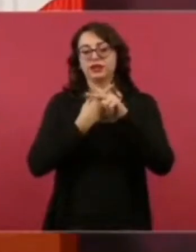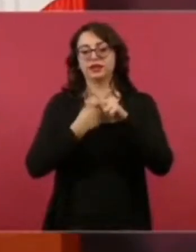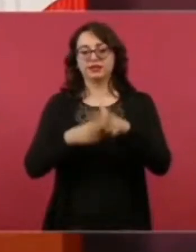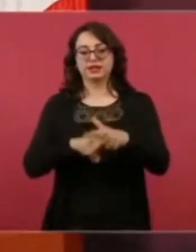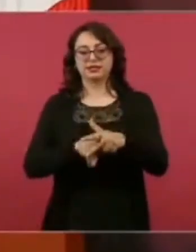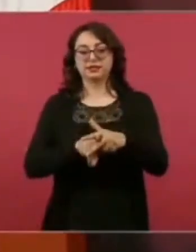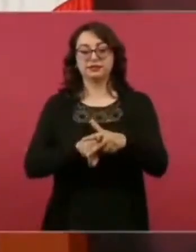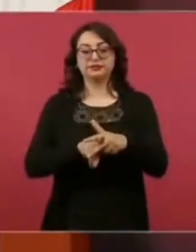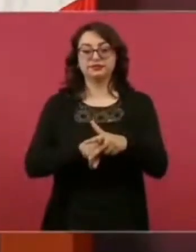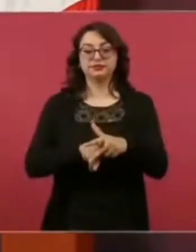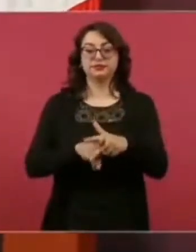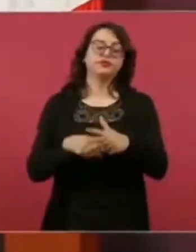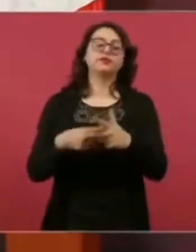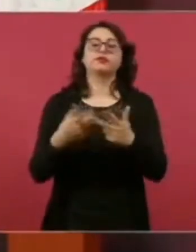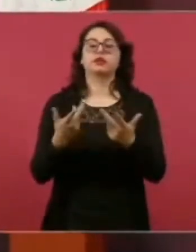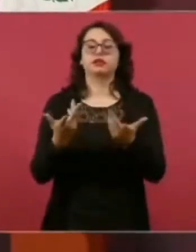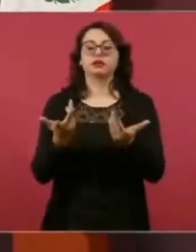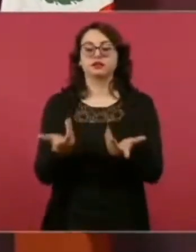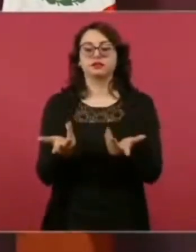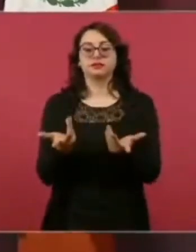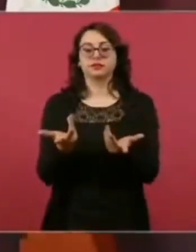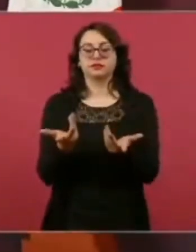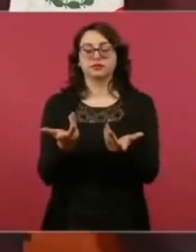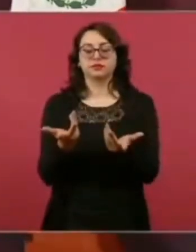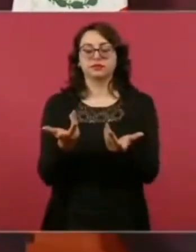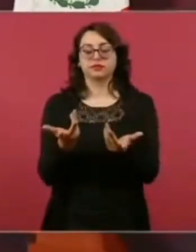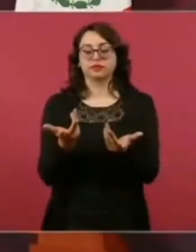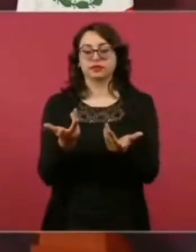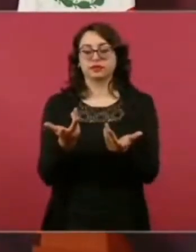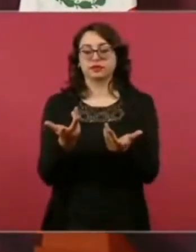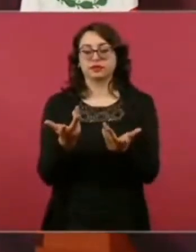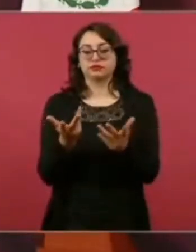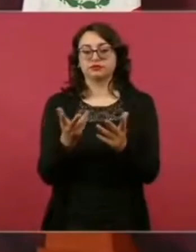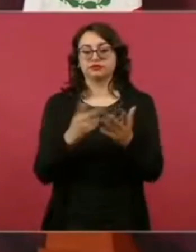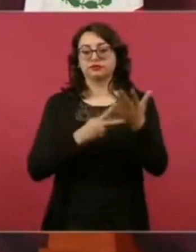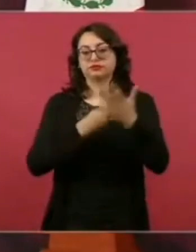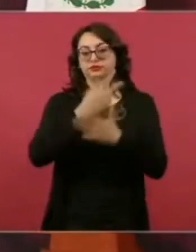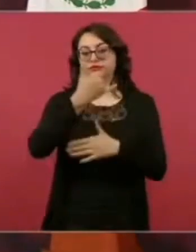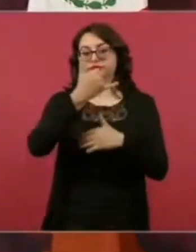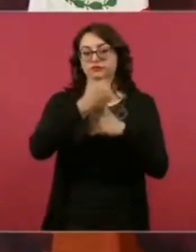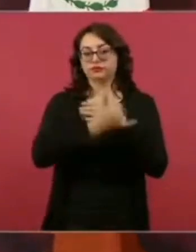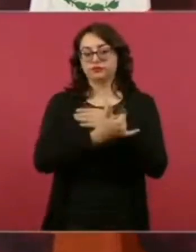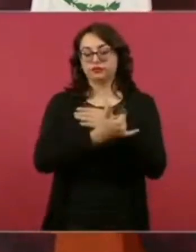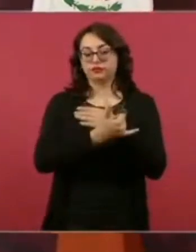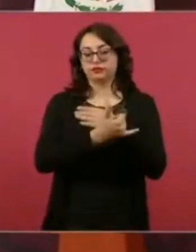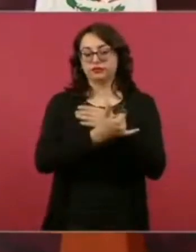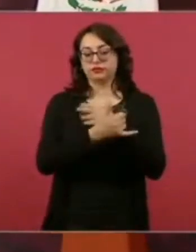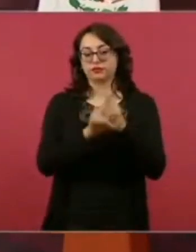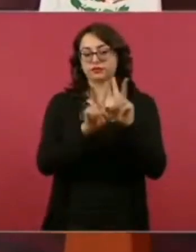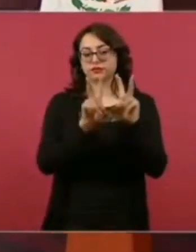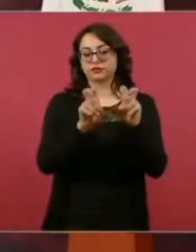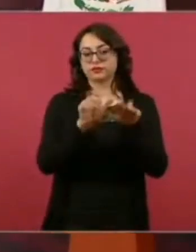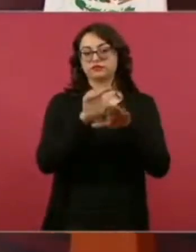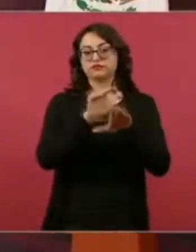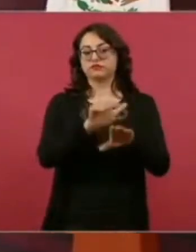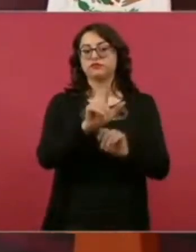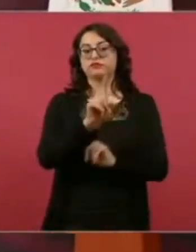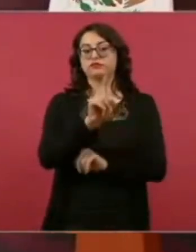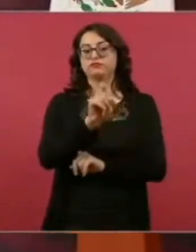con los proyectos hidráulicos